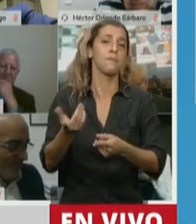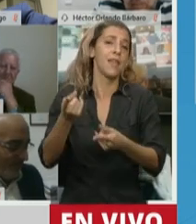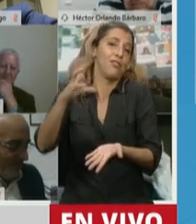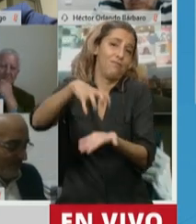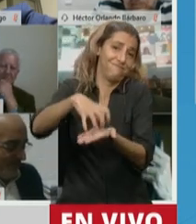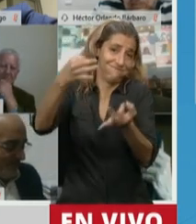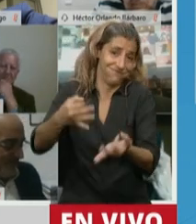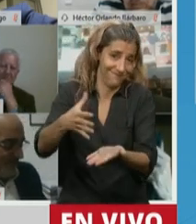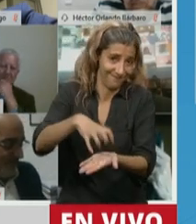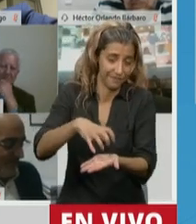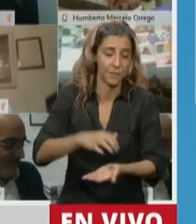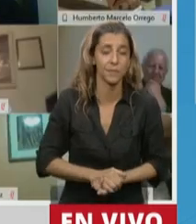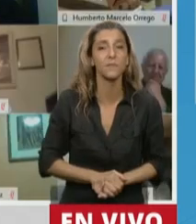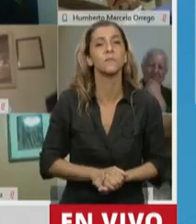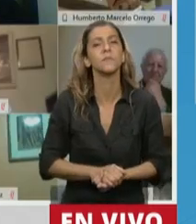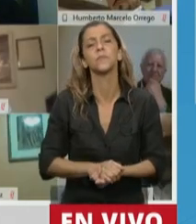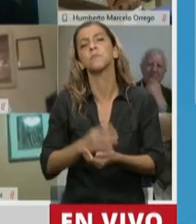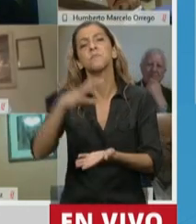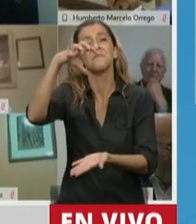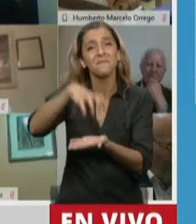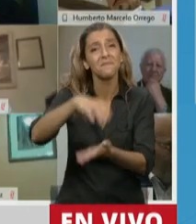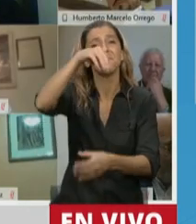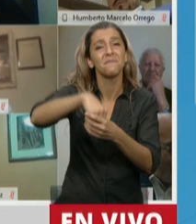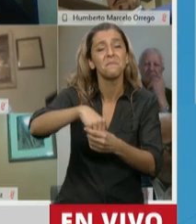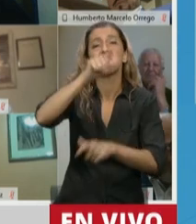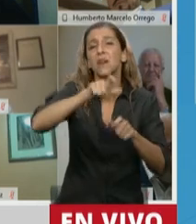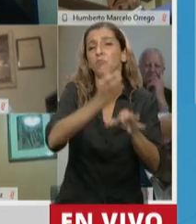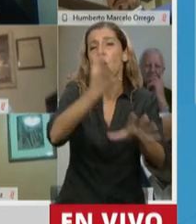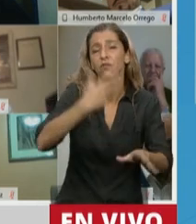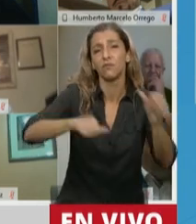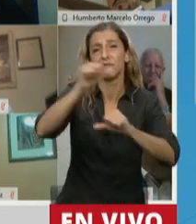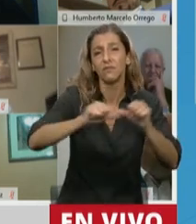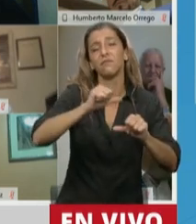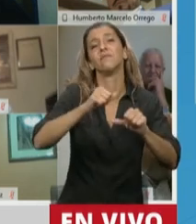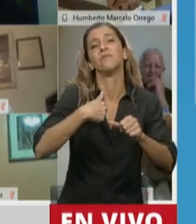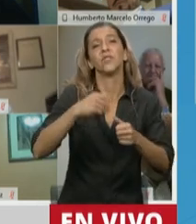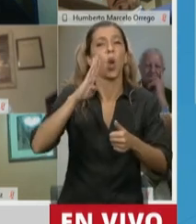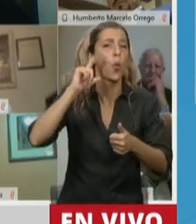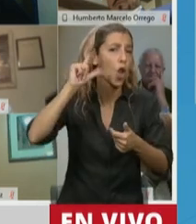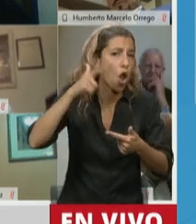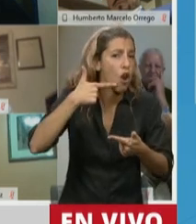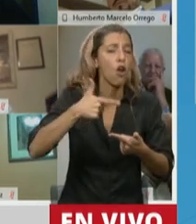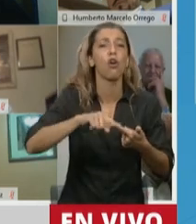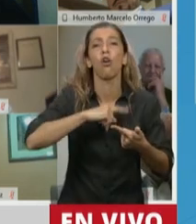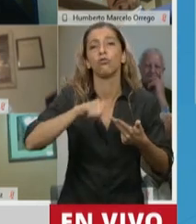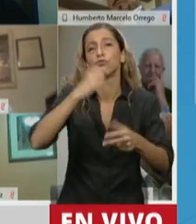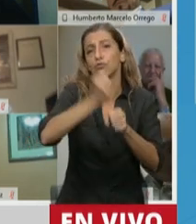los argentinos. Son científicos, bioquímicos, biólogos, químicos, médicos, trabajadores,